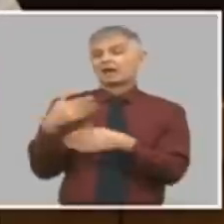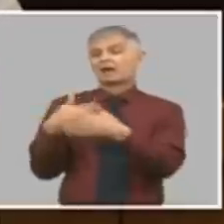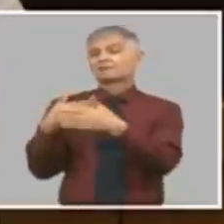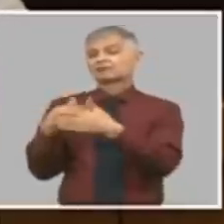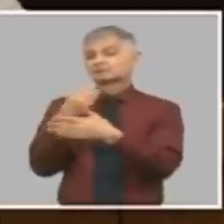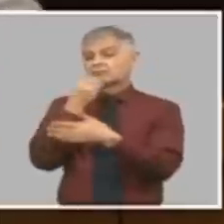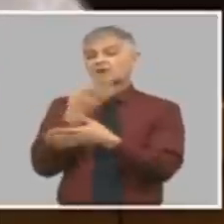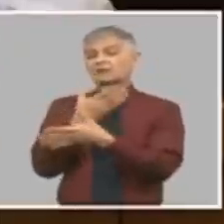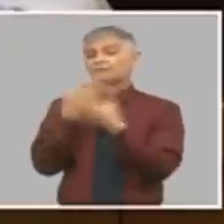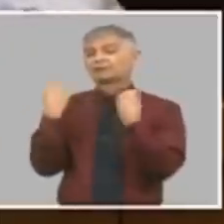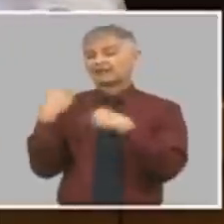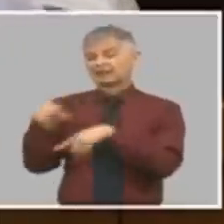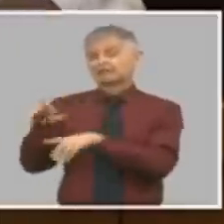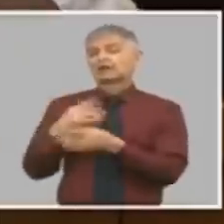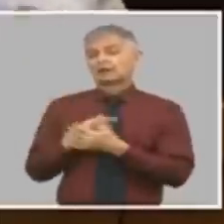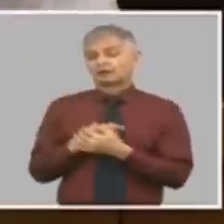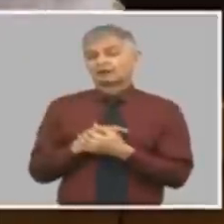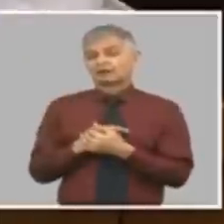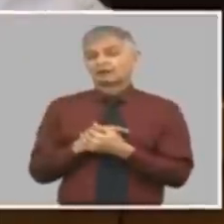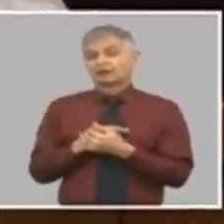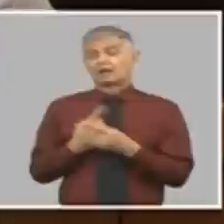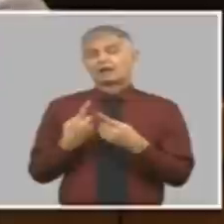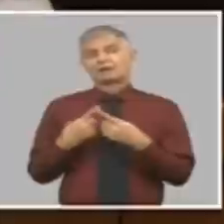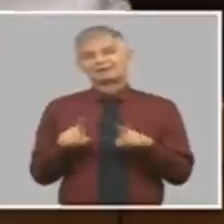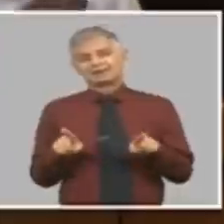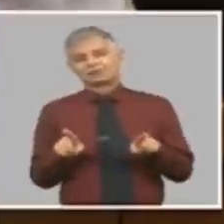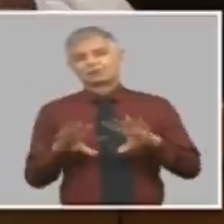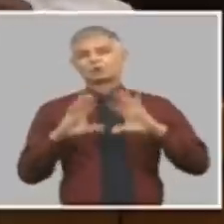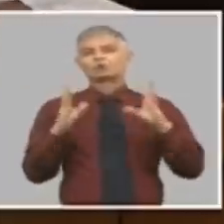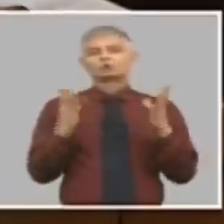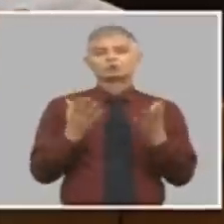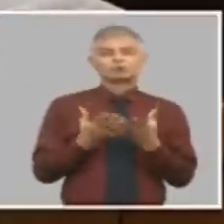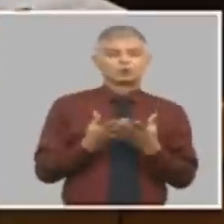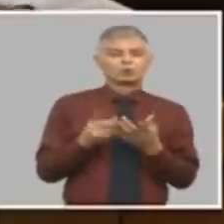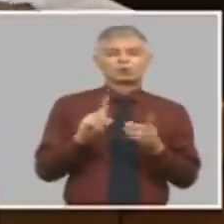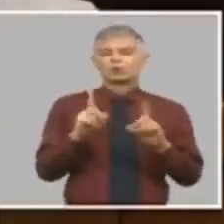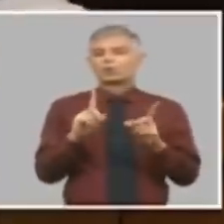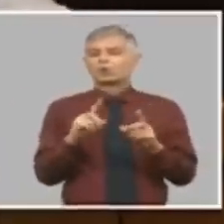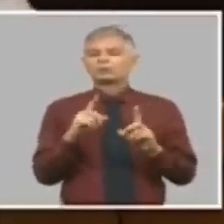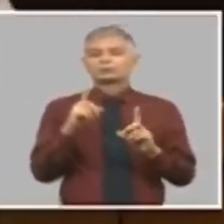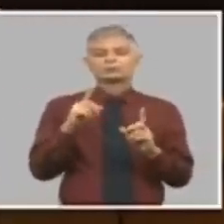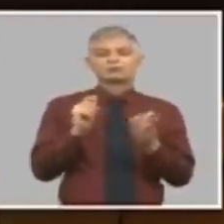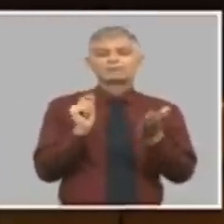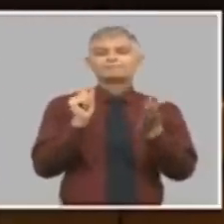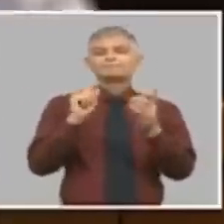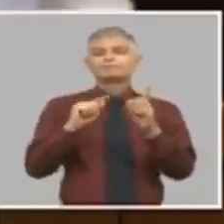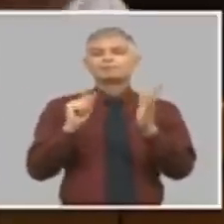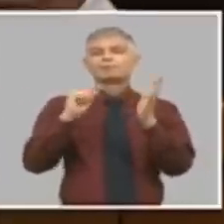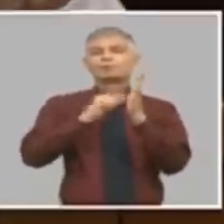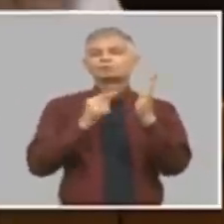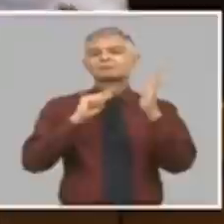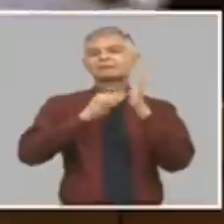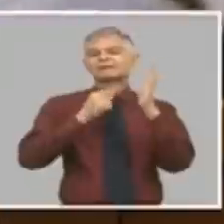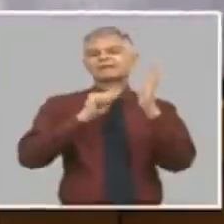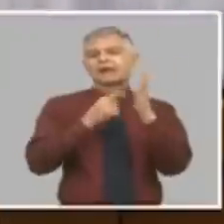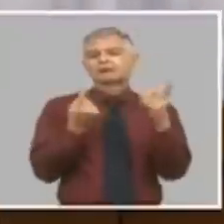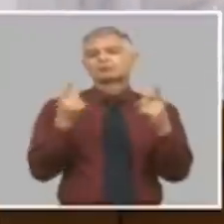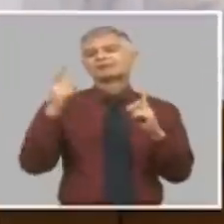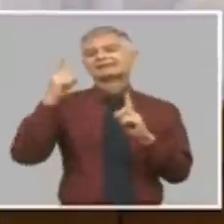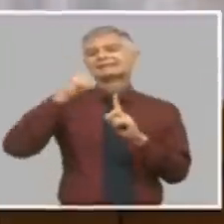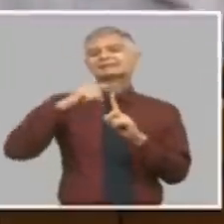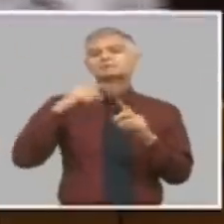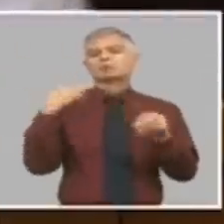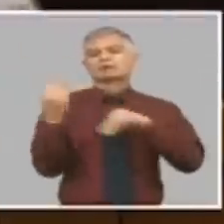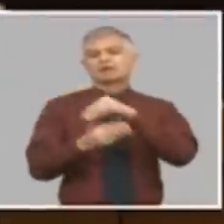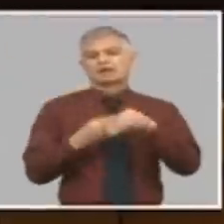bueno es que no todo en los costos se multiplica por el tipo cambio lo que se multiplica por el tipo cambio son las